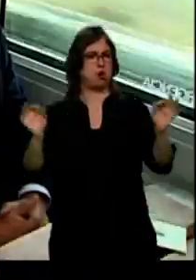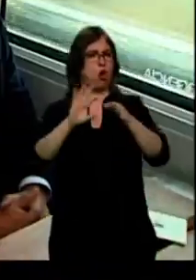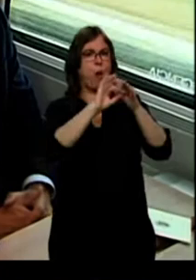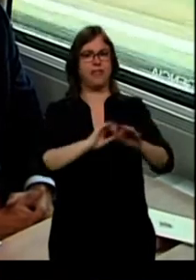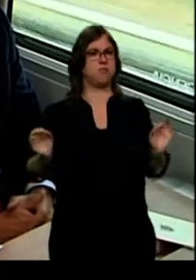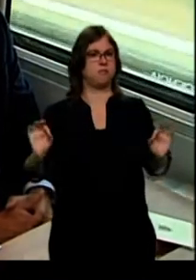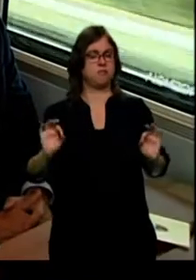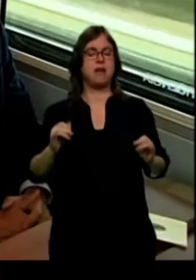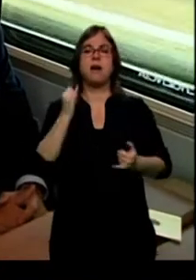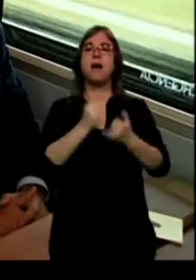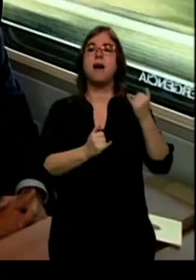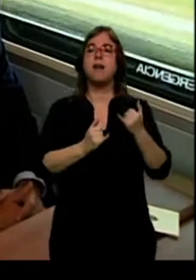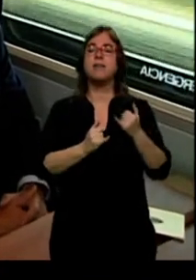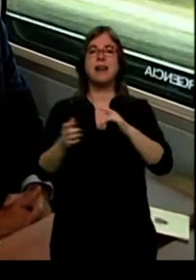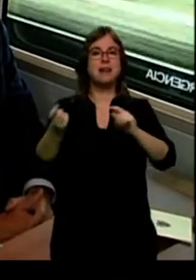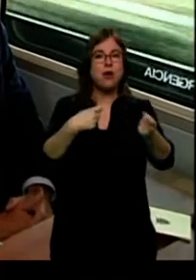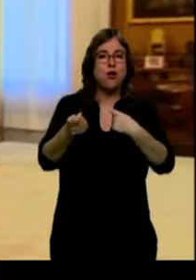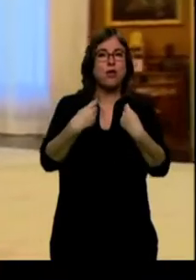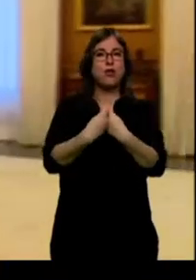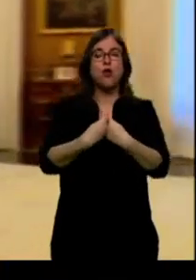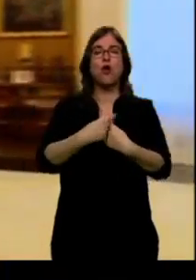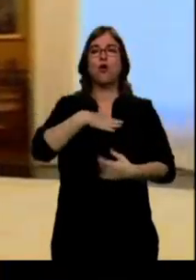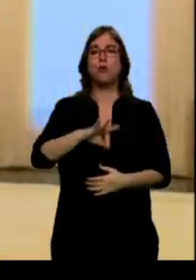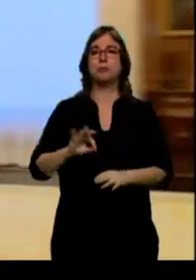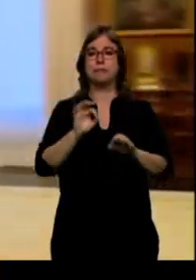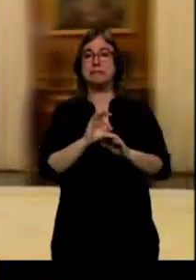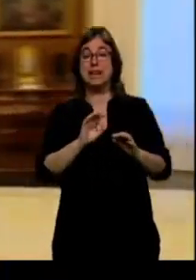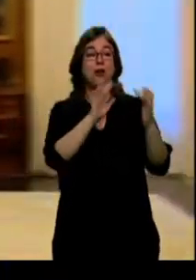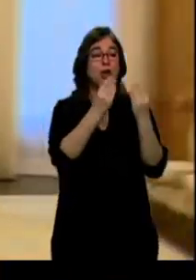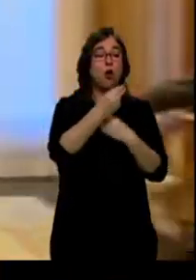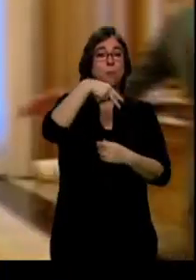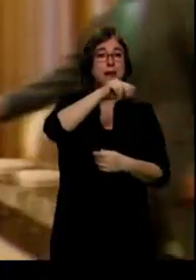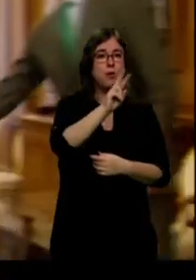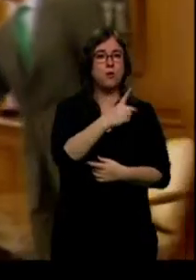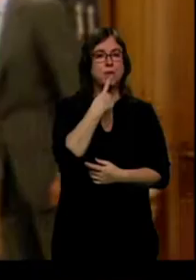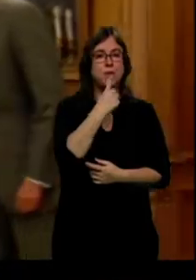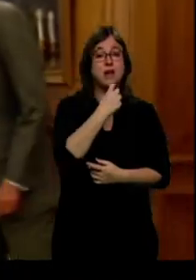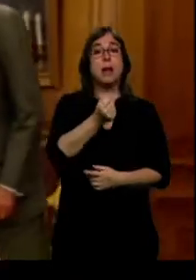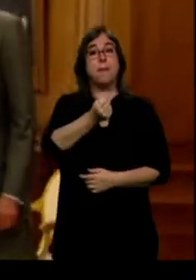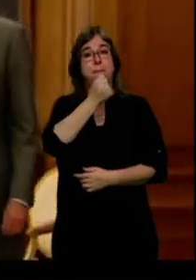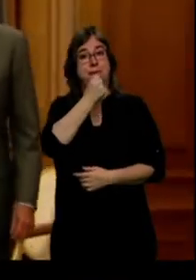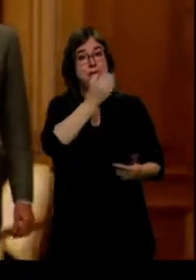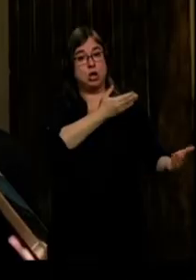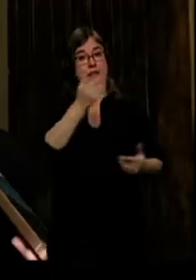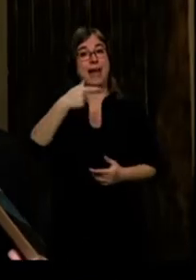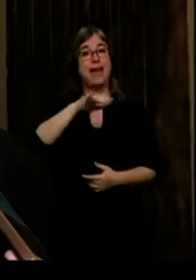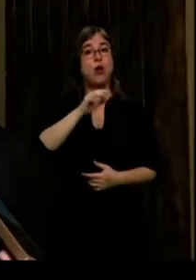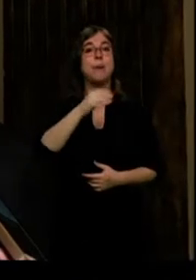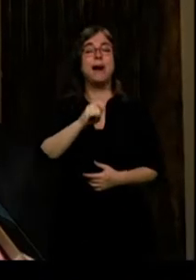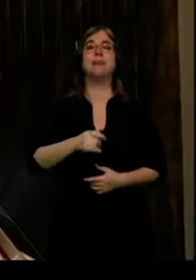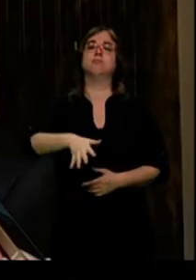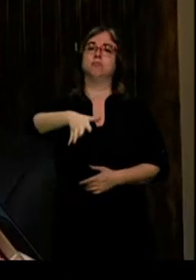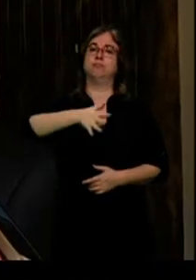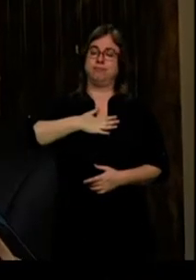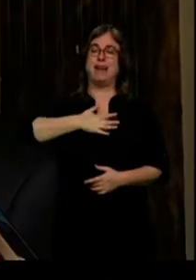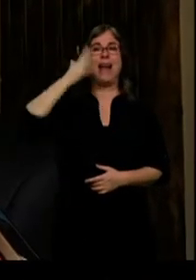Podemos sin que Sánchez logre acercarse al PNV, a pesar de que el PSOE ha facilitado que Gueroa Bay presida el Parlamento de Navarra. No hay nada más, lo único